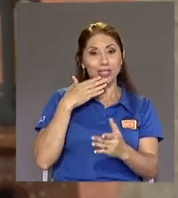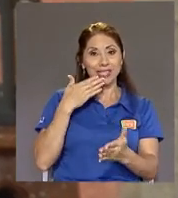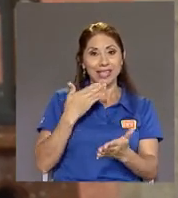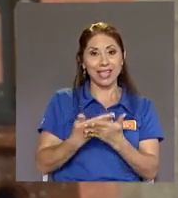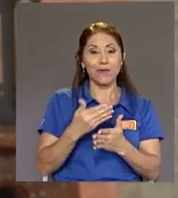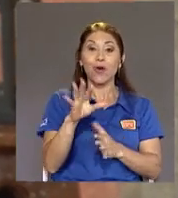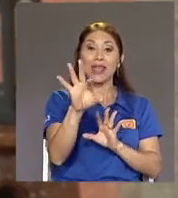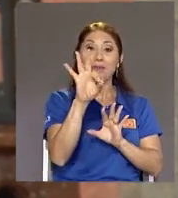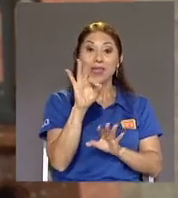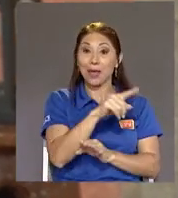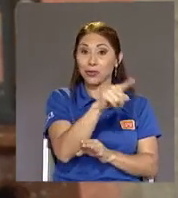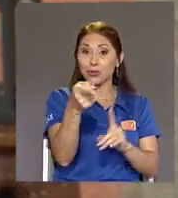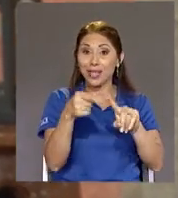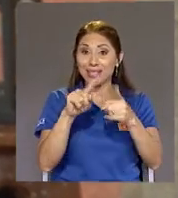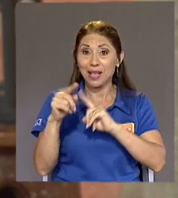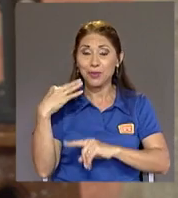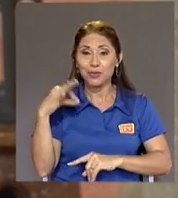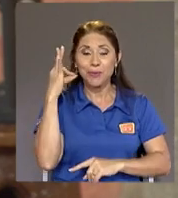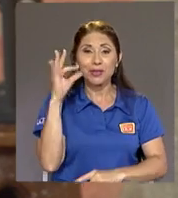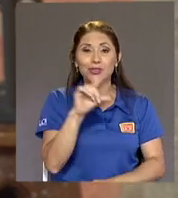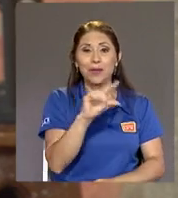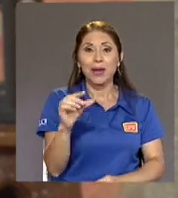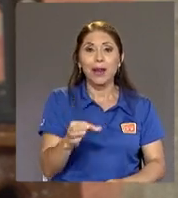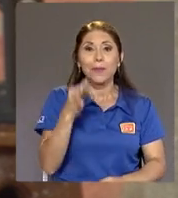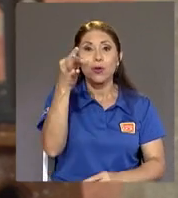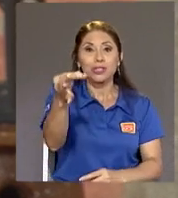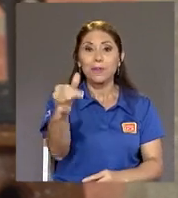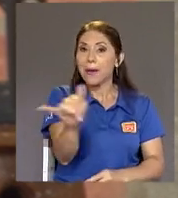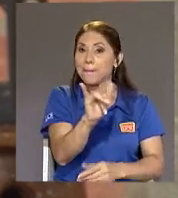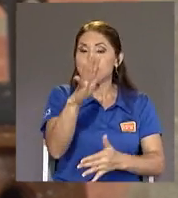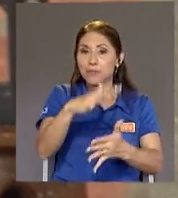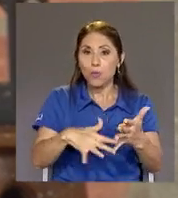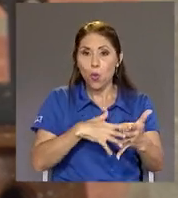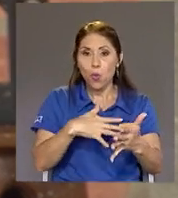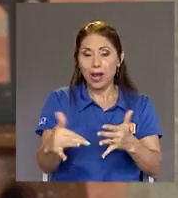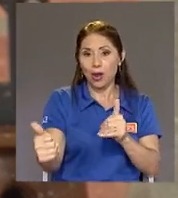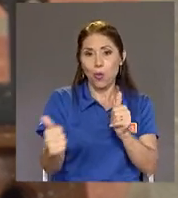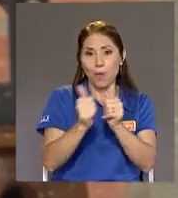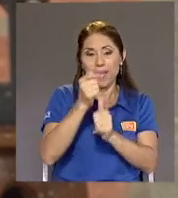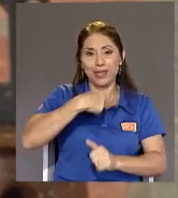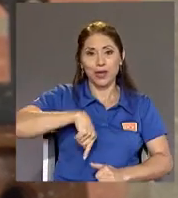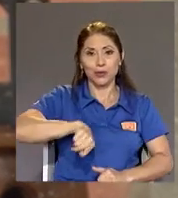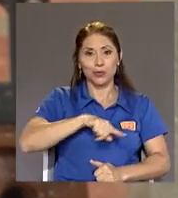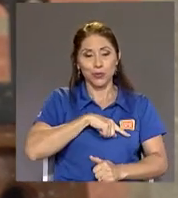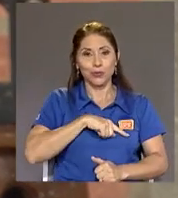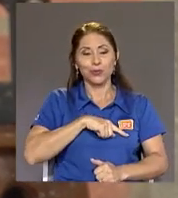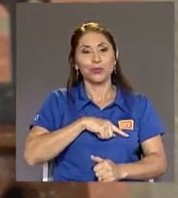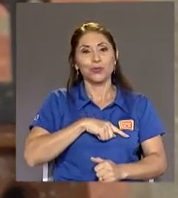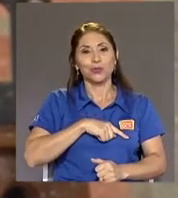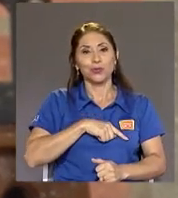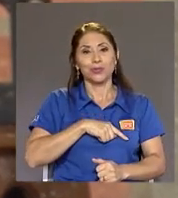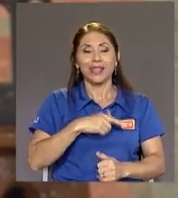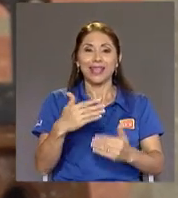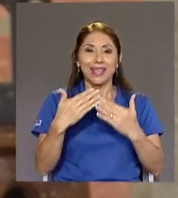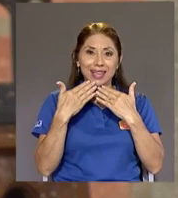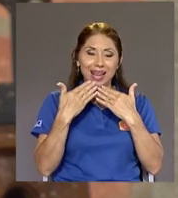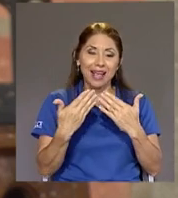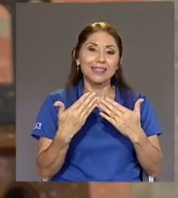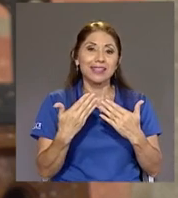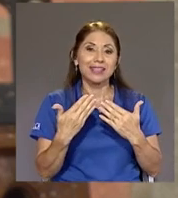Invitamos a las amigas Amigos Para que la próxima Semana En los mismos Tiempos y circunstancias Nos acompañen Y gracias